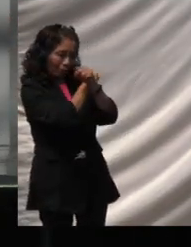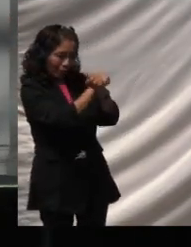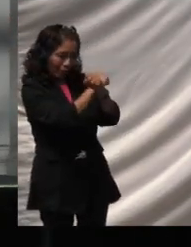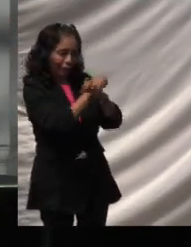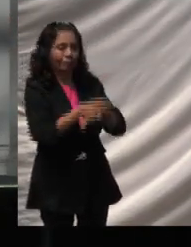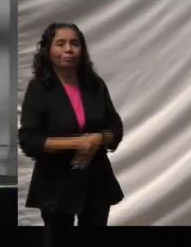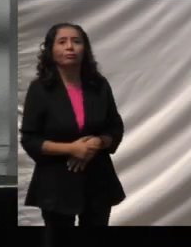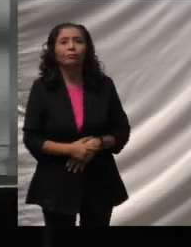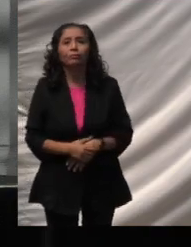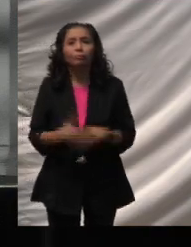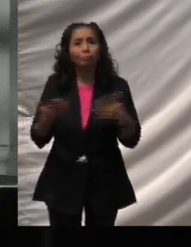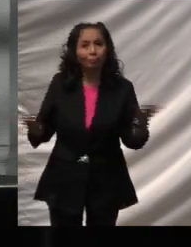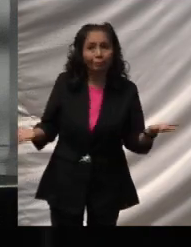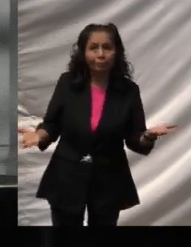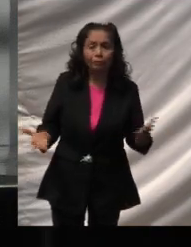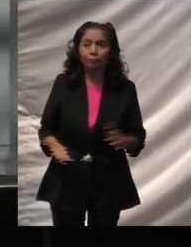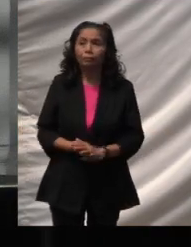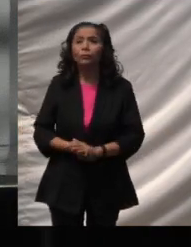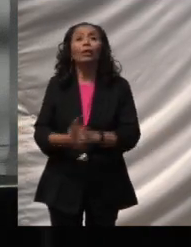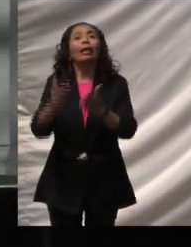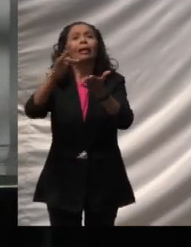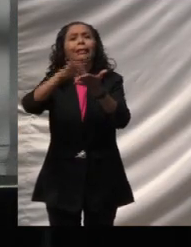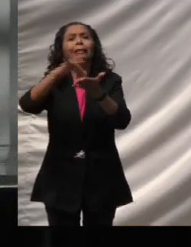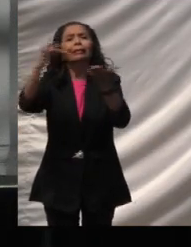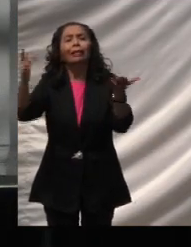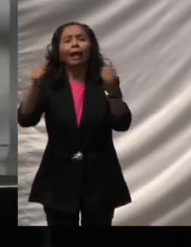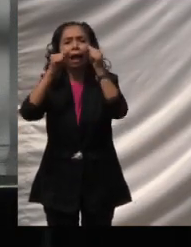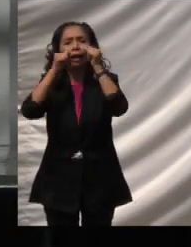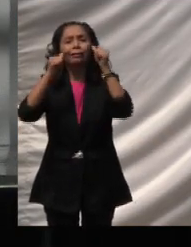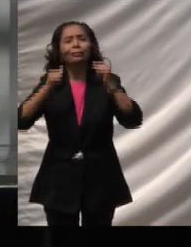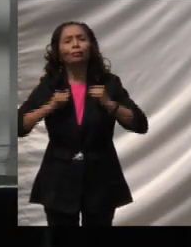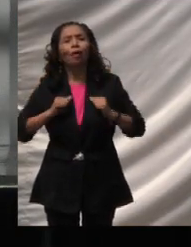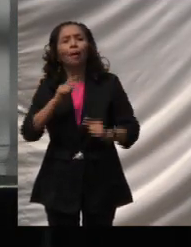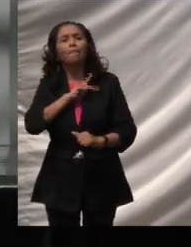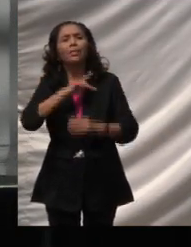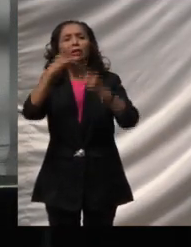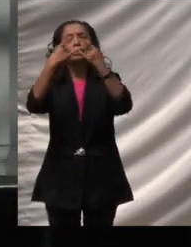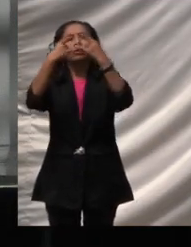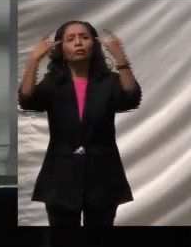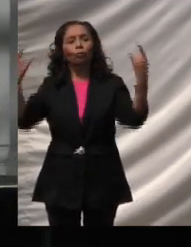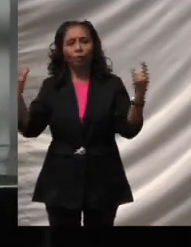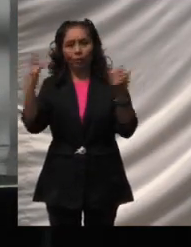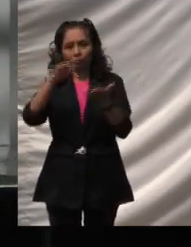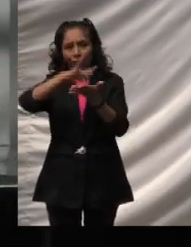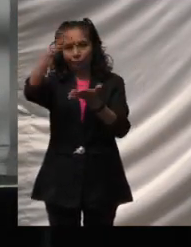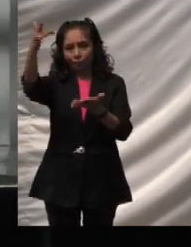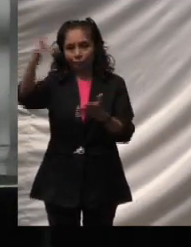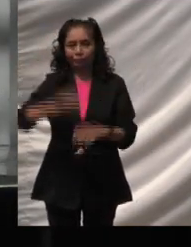Se le agradezco por prestarme atención a mi historia. Gracias. Gracias. Gracias.